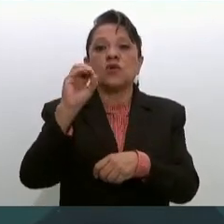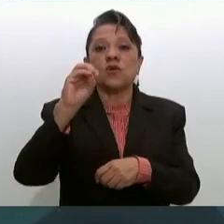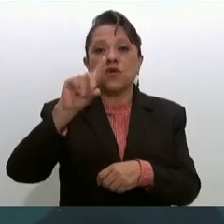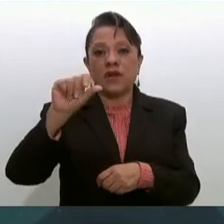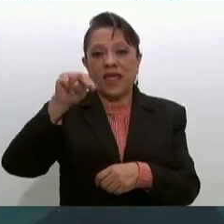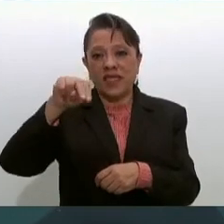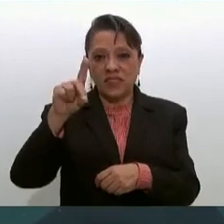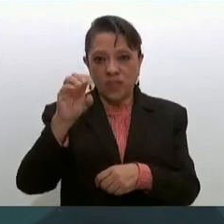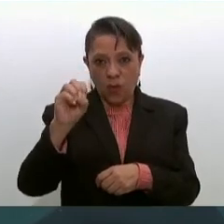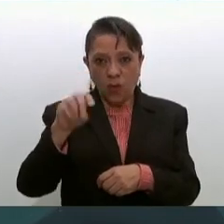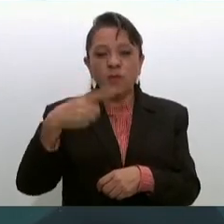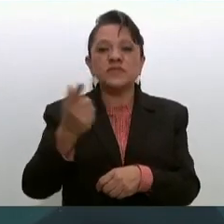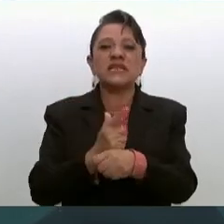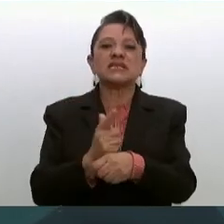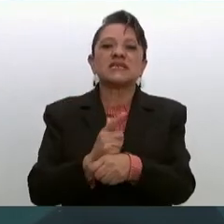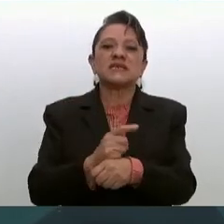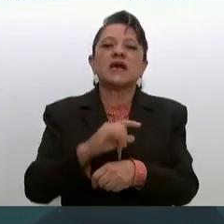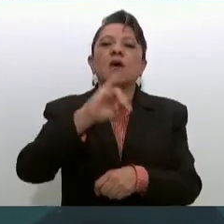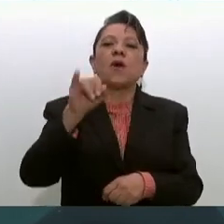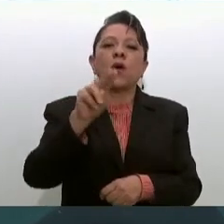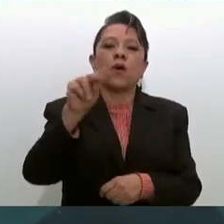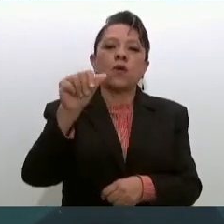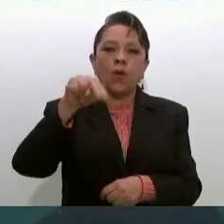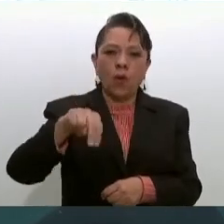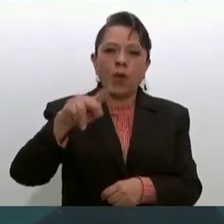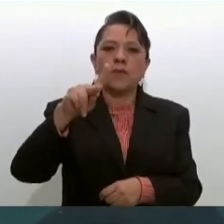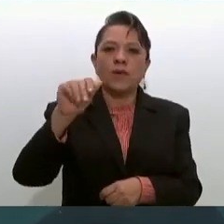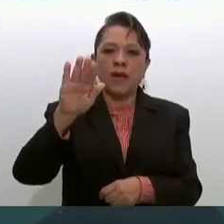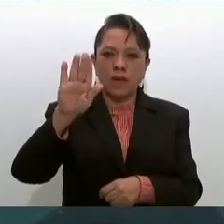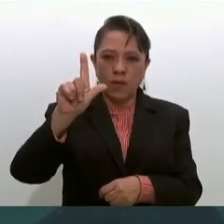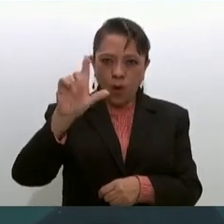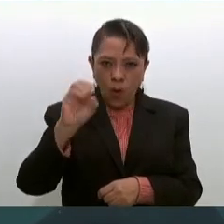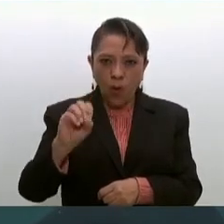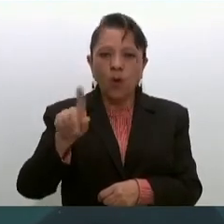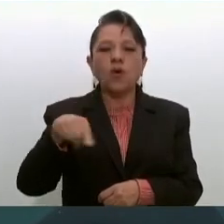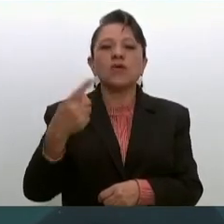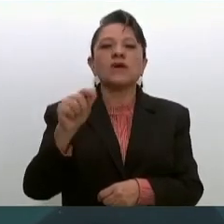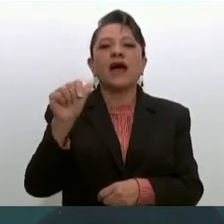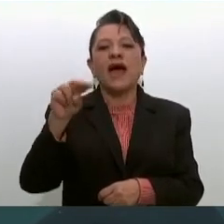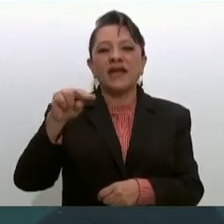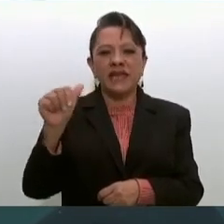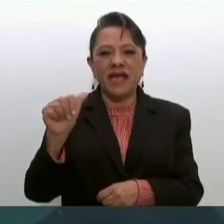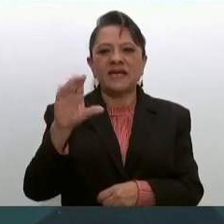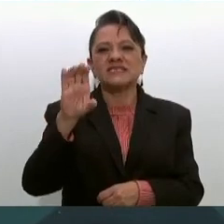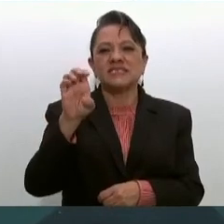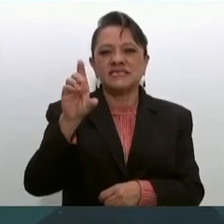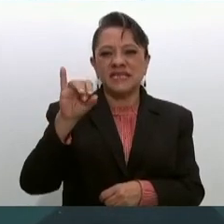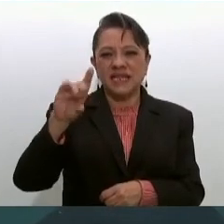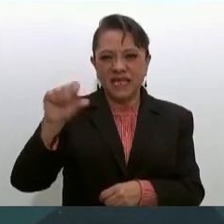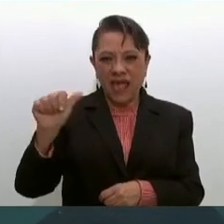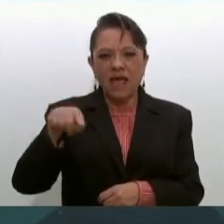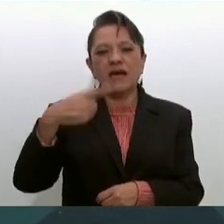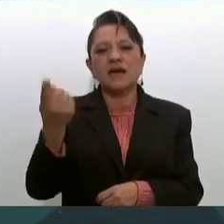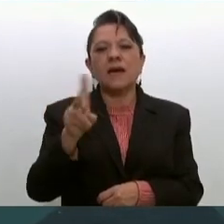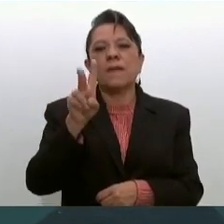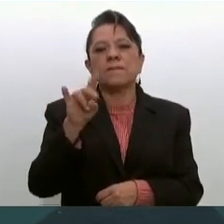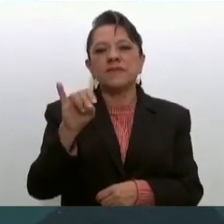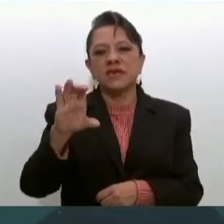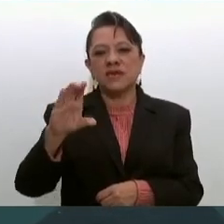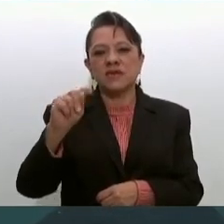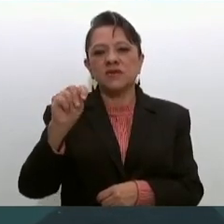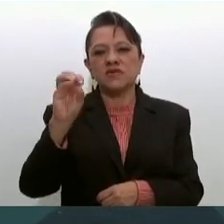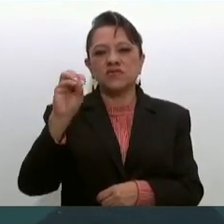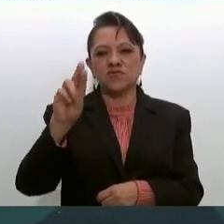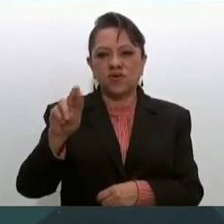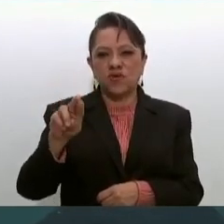y licenciado Juan Pablo de Boton, Ana Cecilia Rodríguez y Víctor Mercado Salgado. A todos, además,